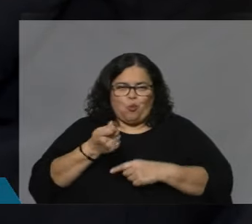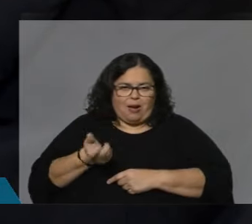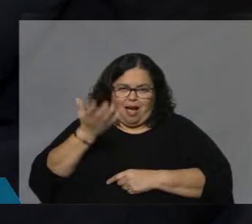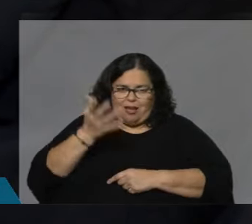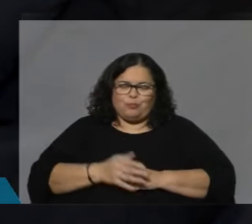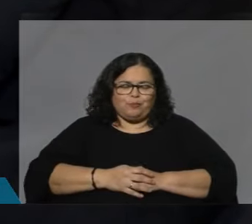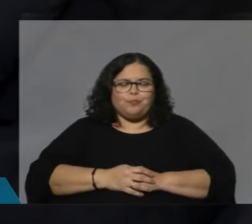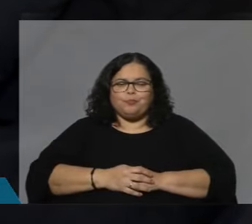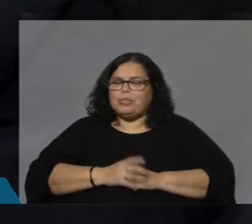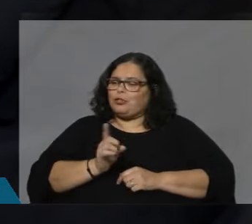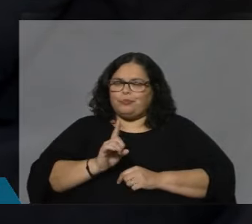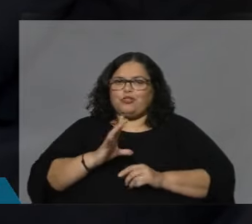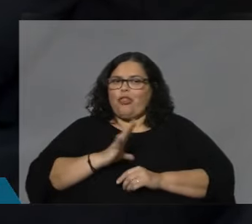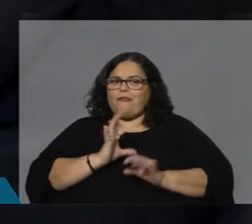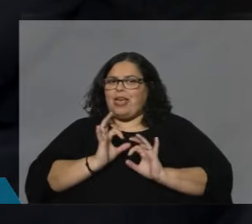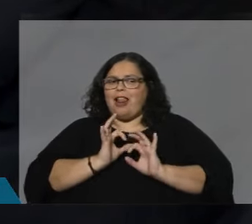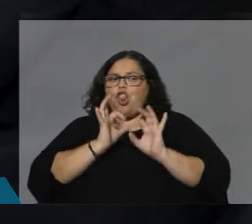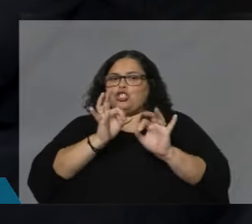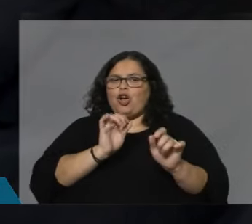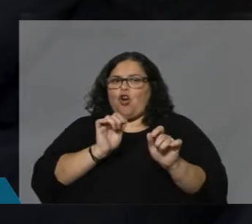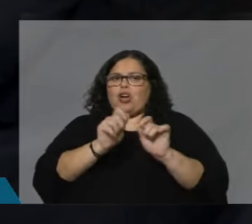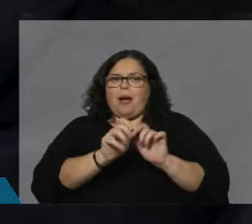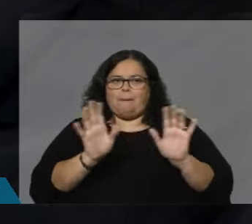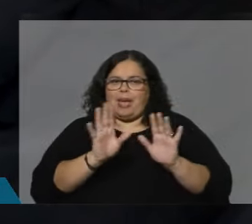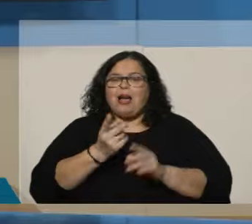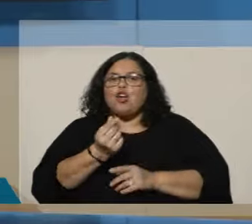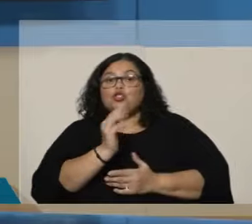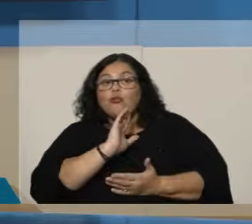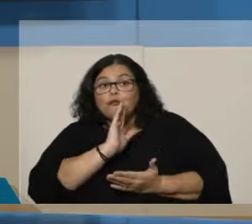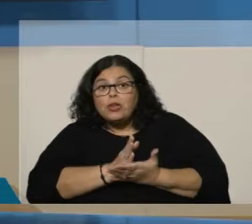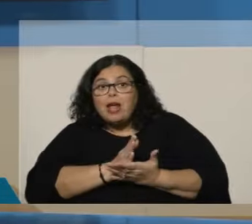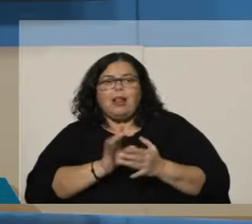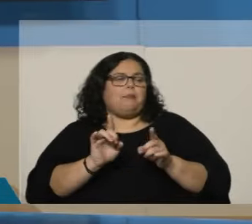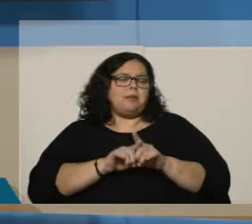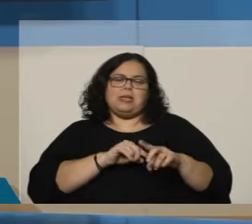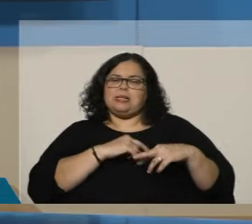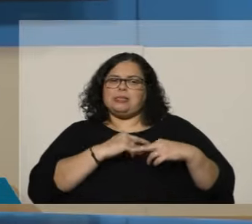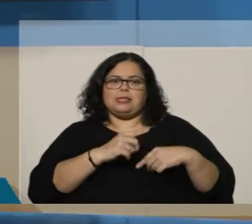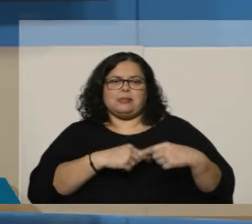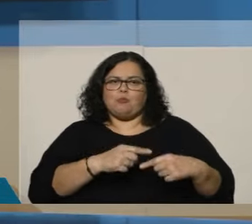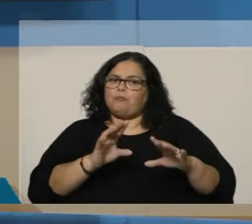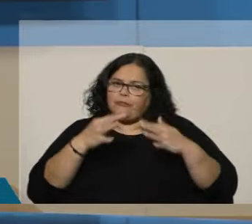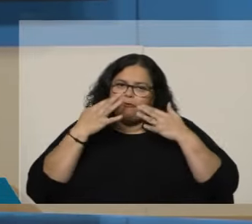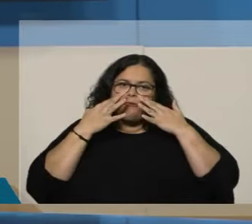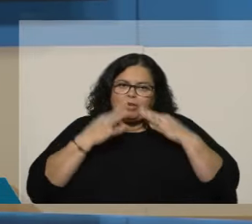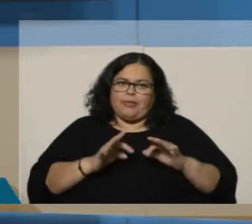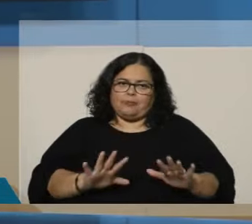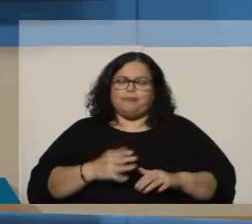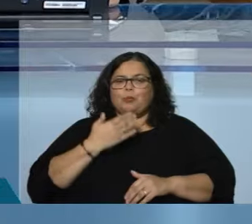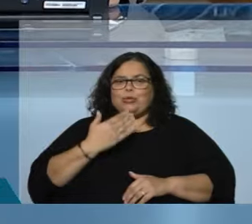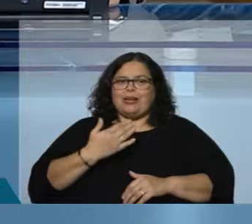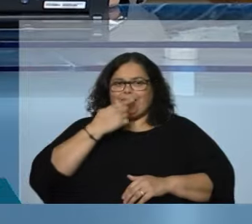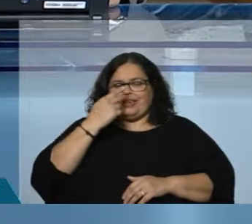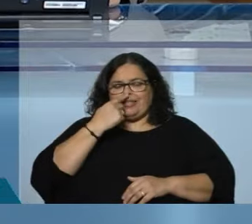familias, ahí todavía no llega, digamos, en la ventaja. No, no, el costo final no ha llegado. Eso es cierto. Muy bien. Muchísimas gracias, Luis. Muy